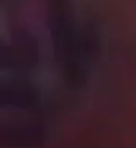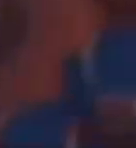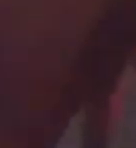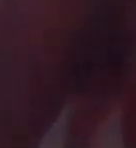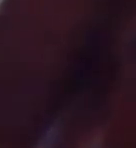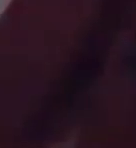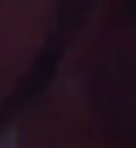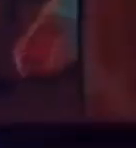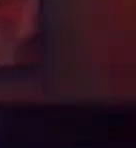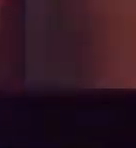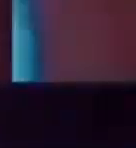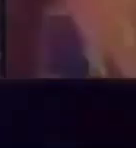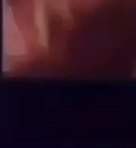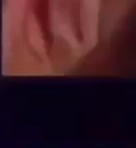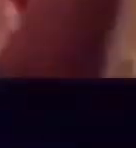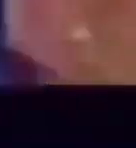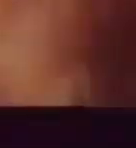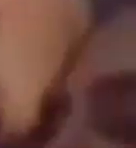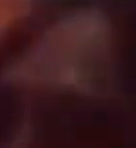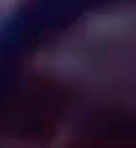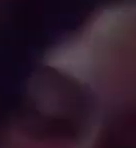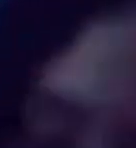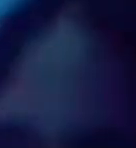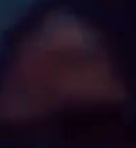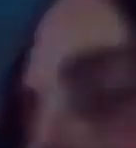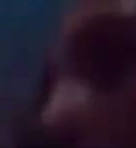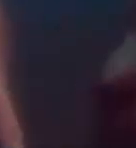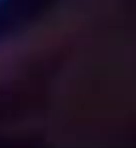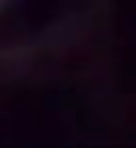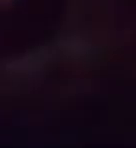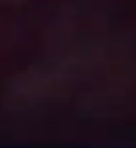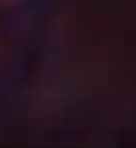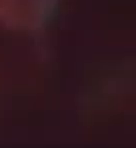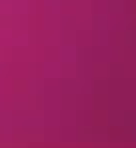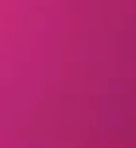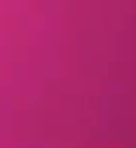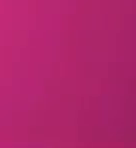La radiovisual que vino a cambiar tu manera de comunicar.